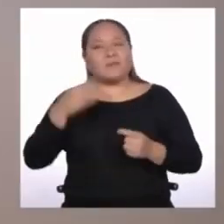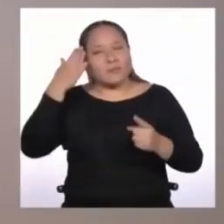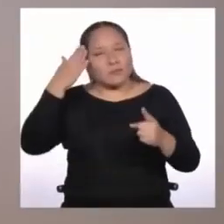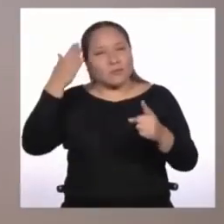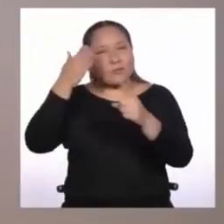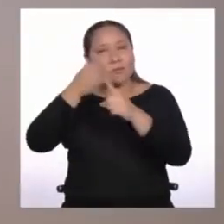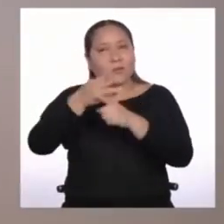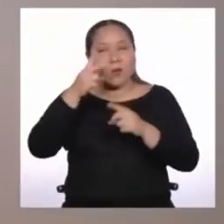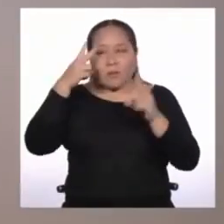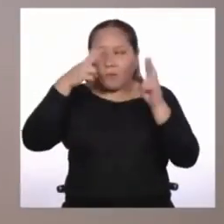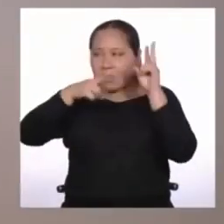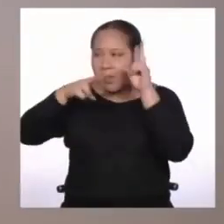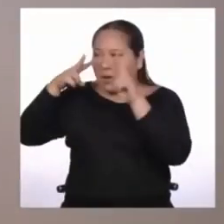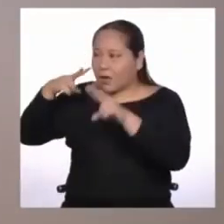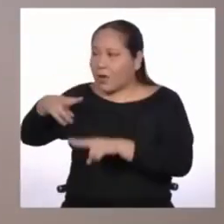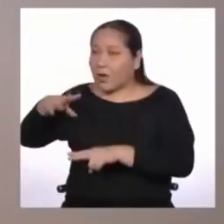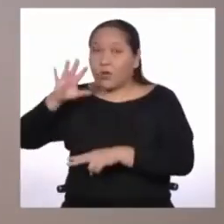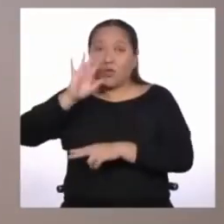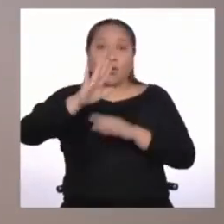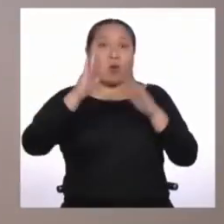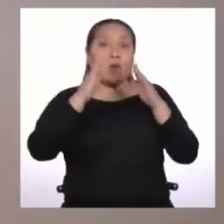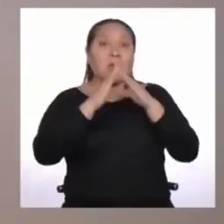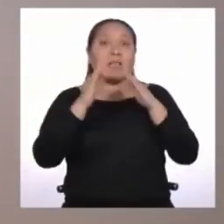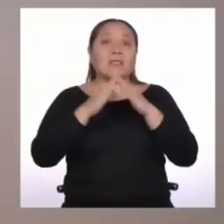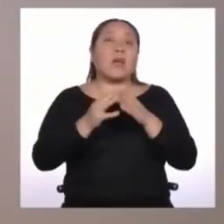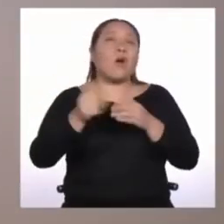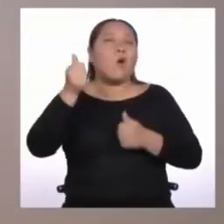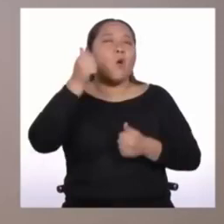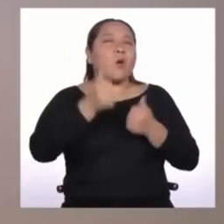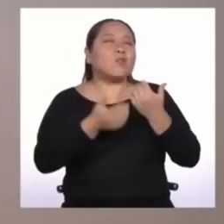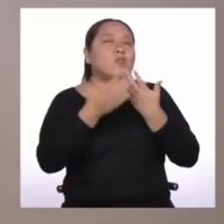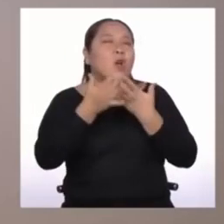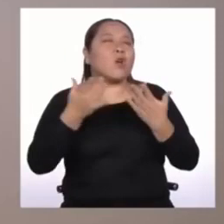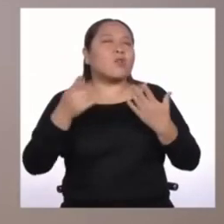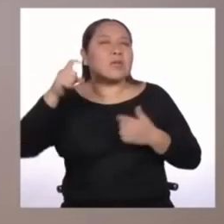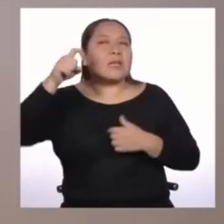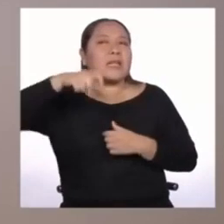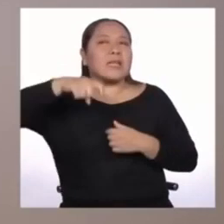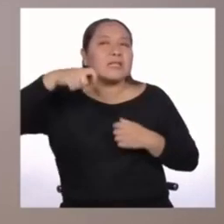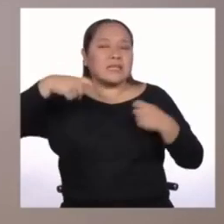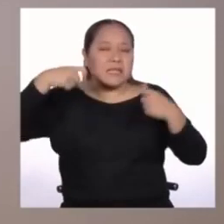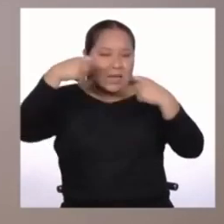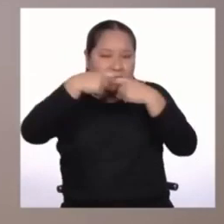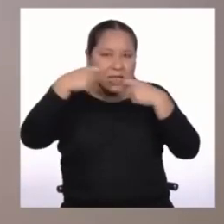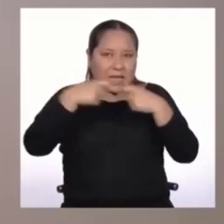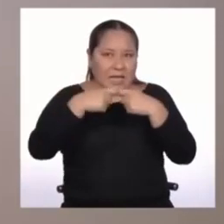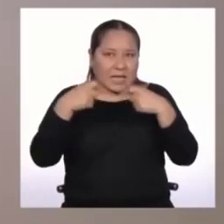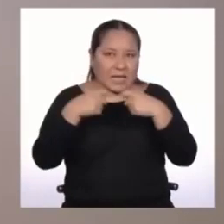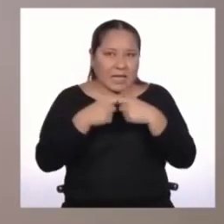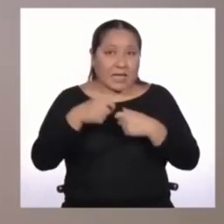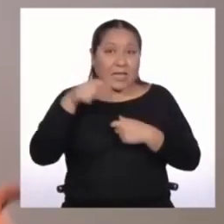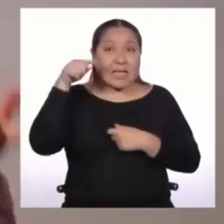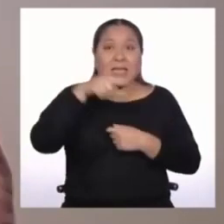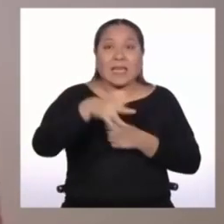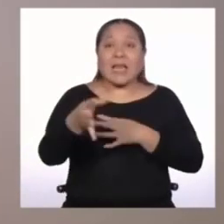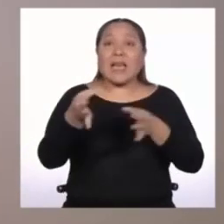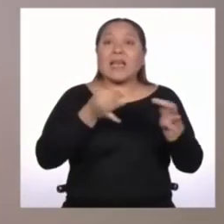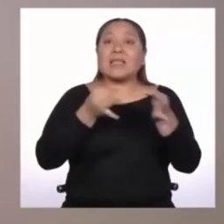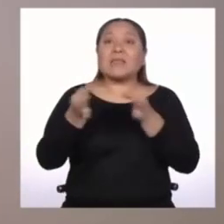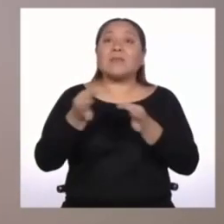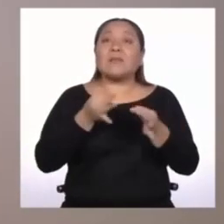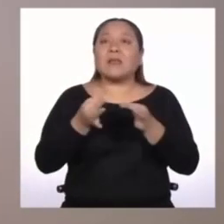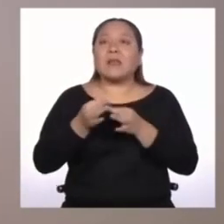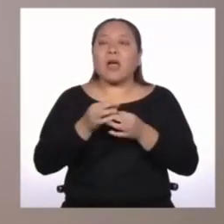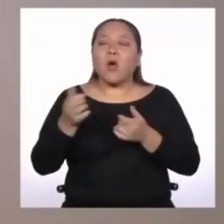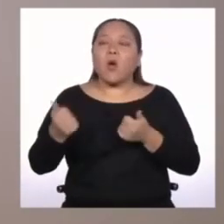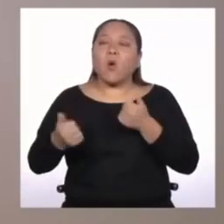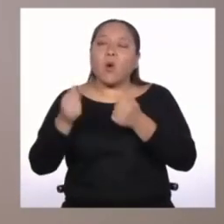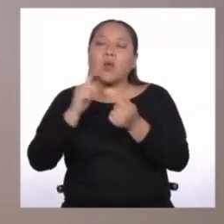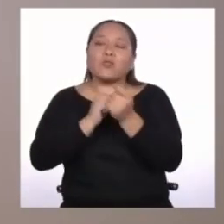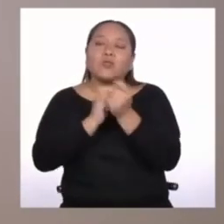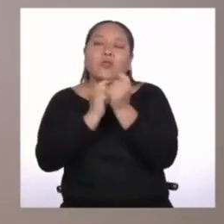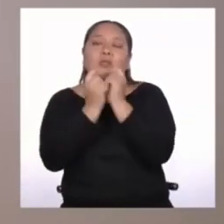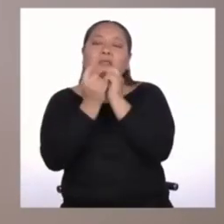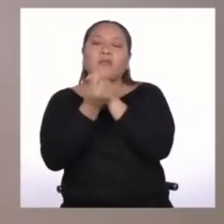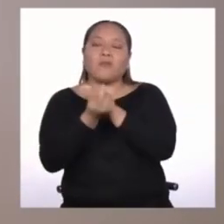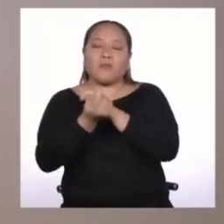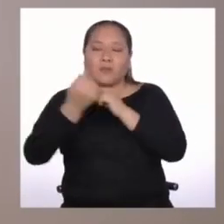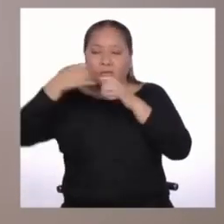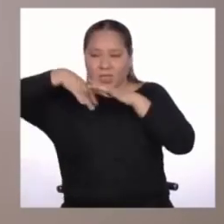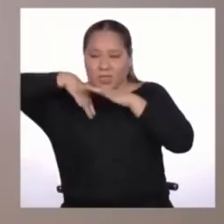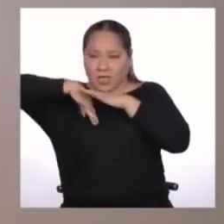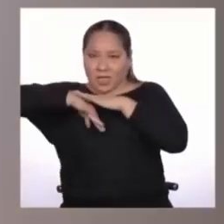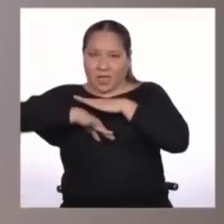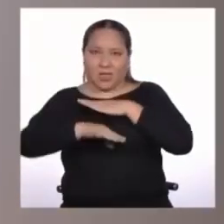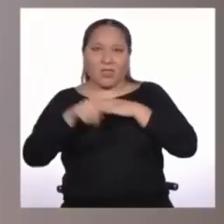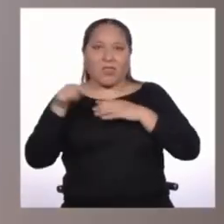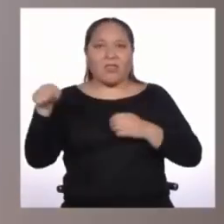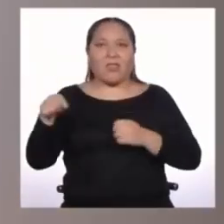Observe en tu casa todos los objetos que necesitan energía eléctrica para funcionar y explica qué transformaciones se dan dentro de ellos para